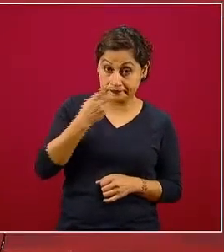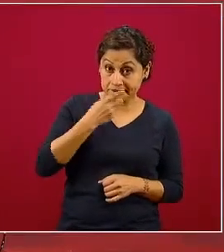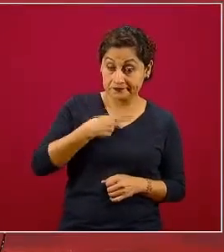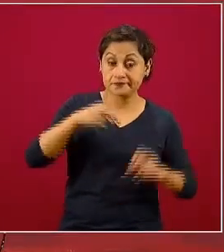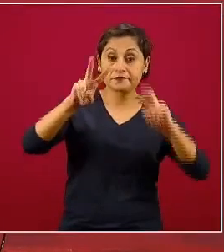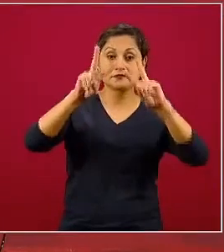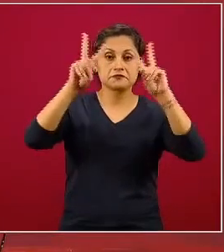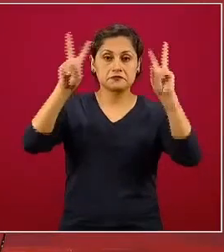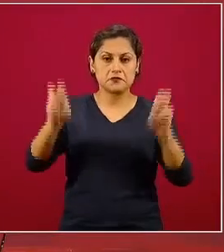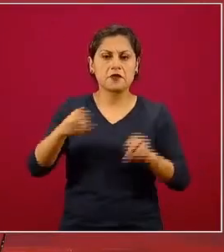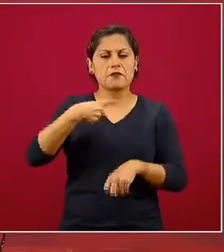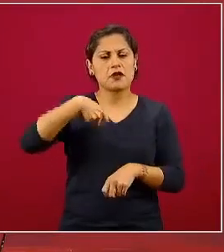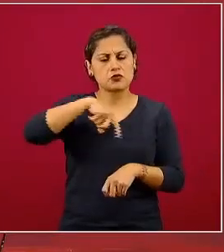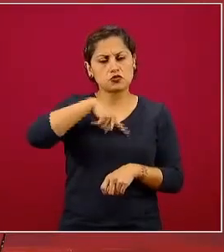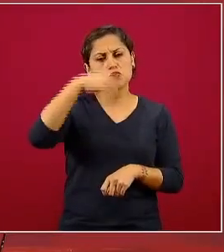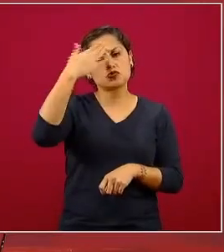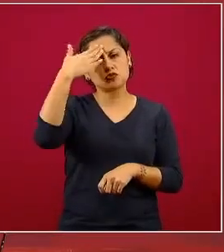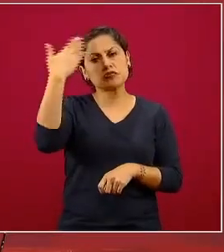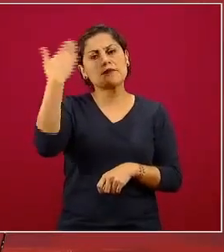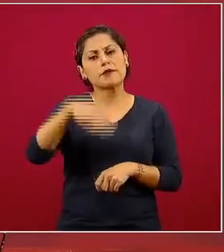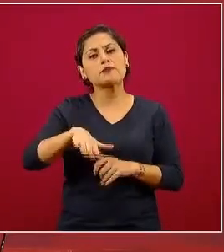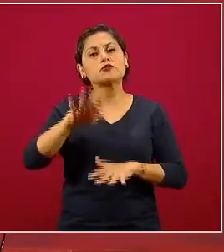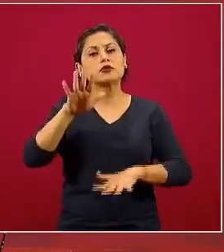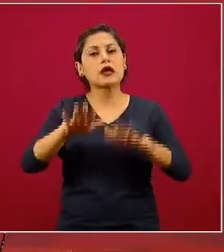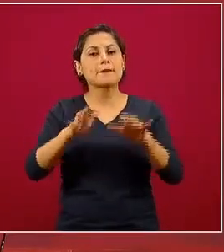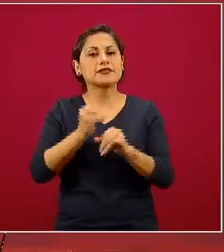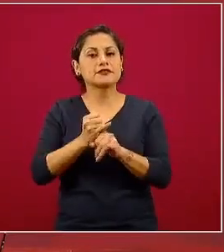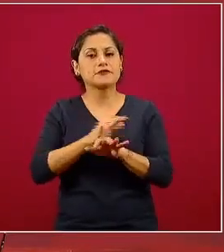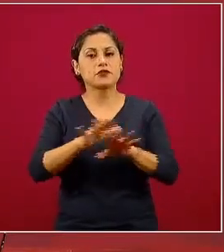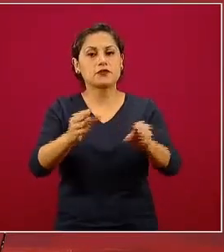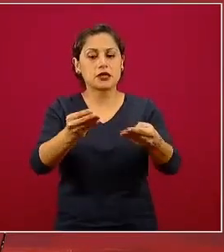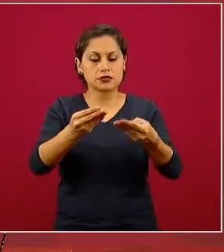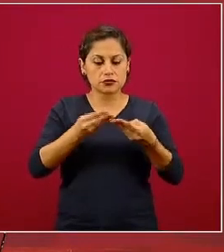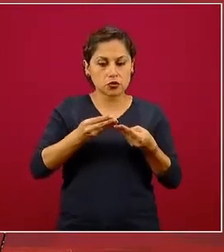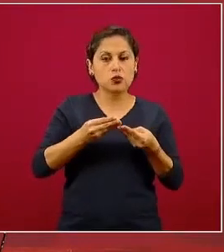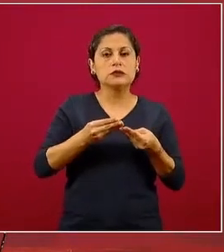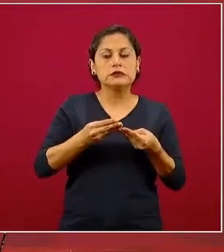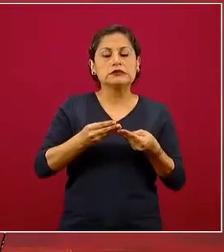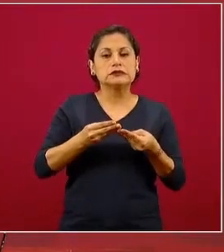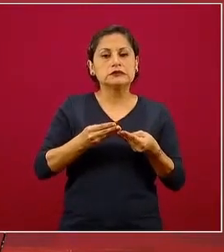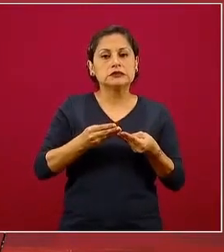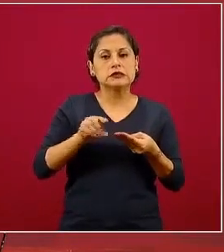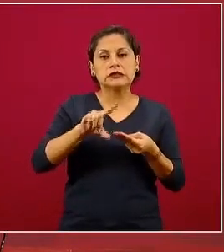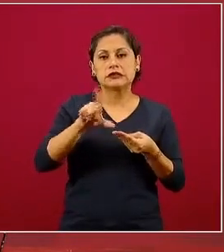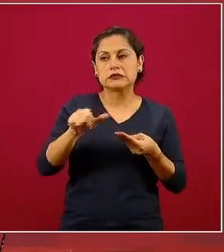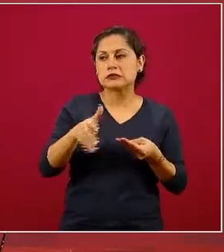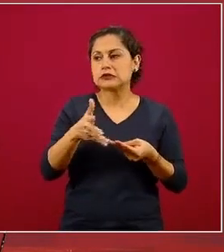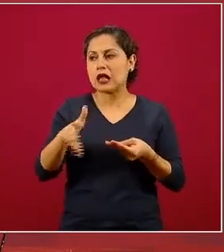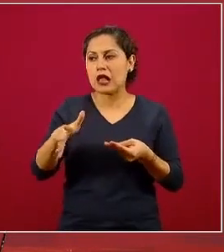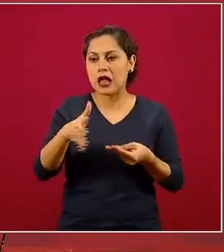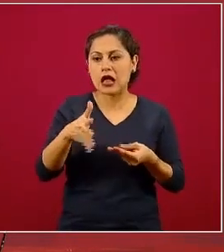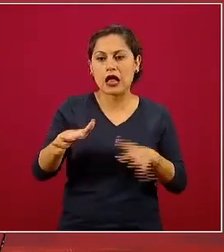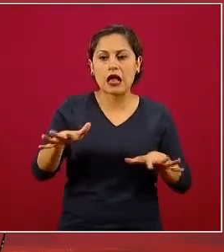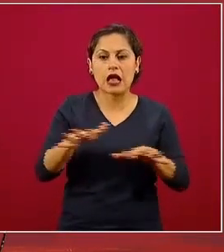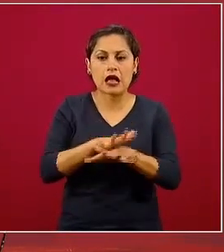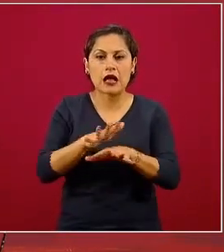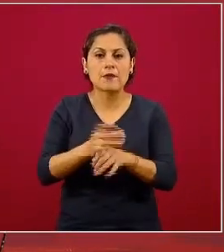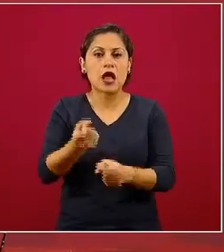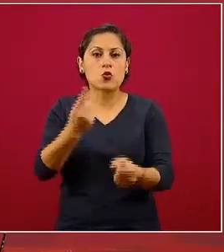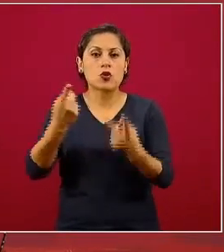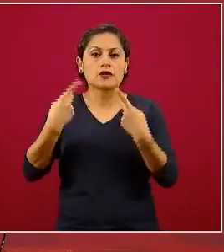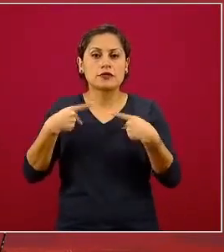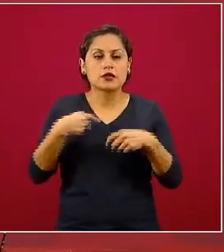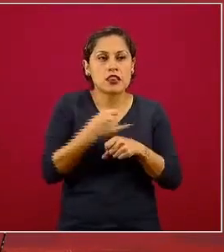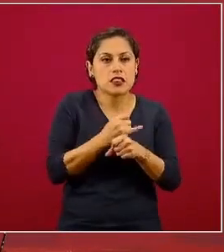veces si la información se recibe una vez y luego hay personas, naturalmente no pueden seguir